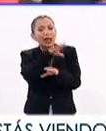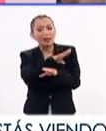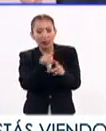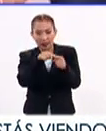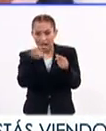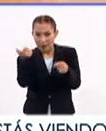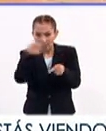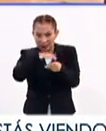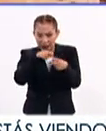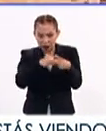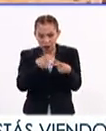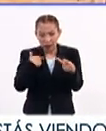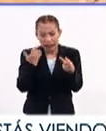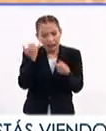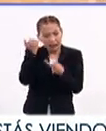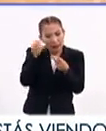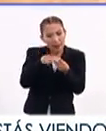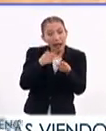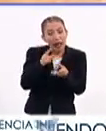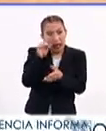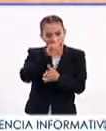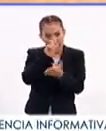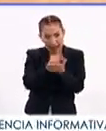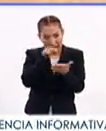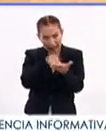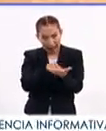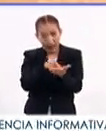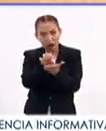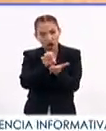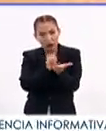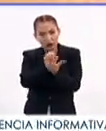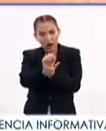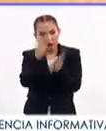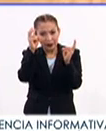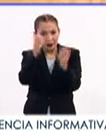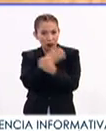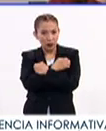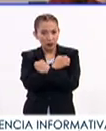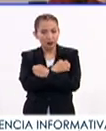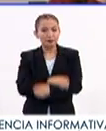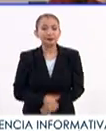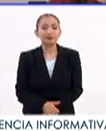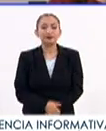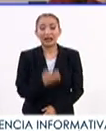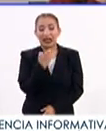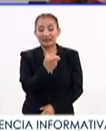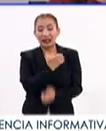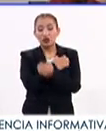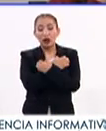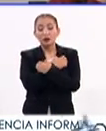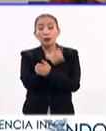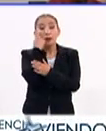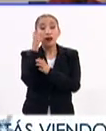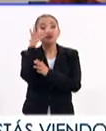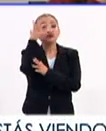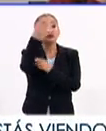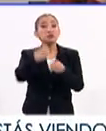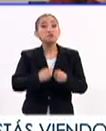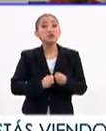cuestiones administrativas y conceptuales de la iniciativa constitucional en materia educativa. Es una educación para la vida,